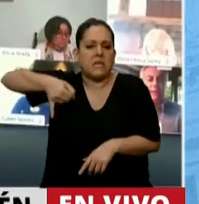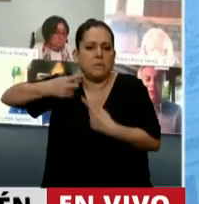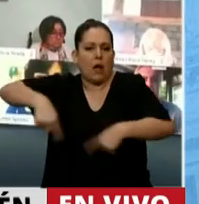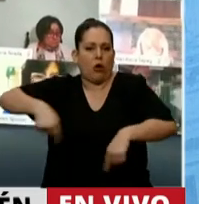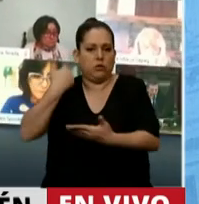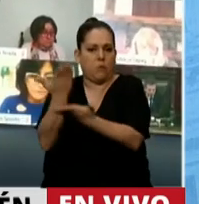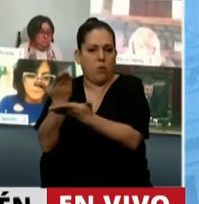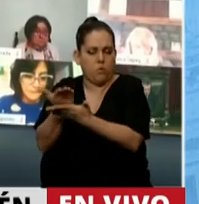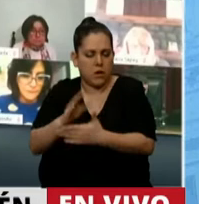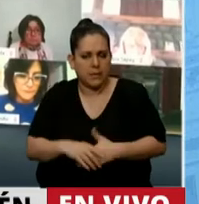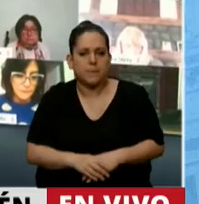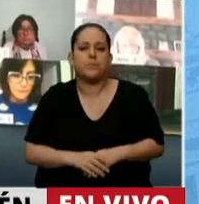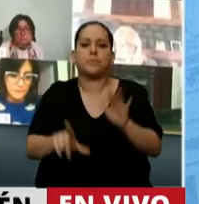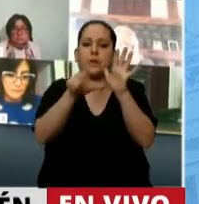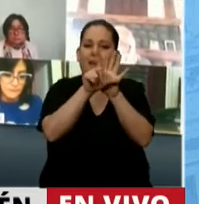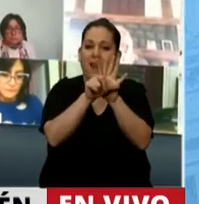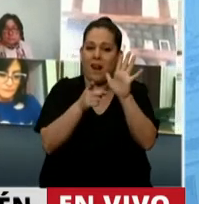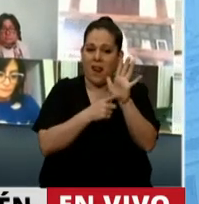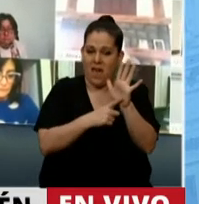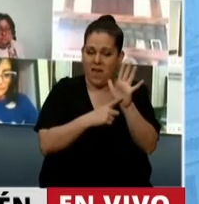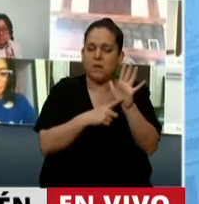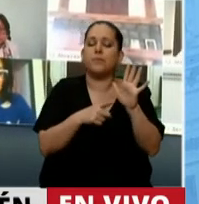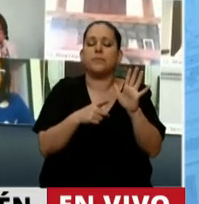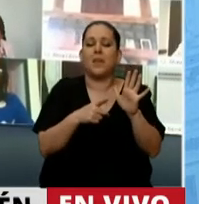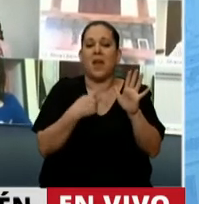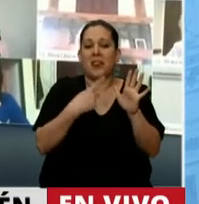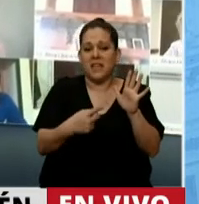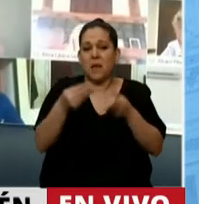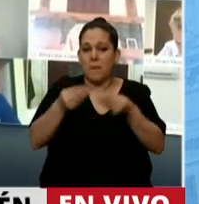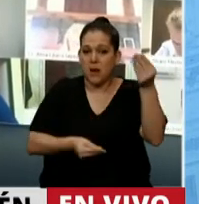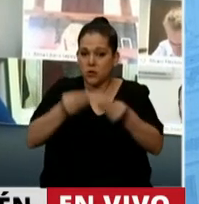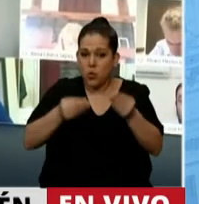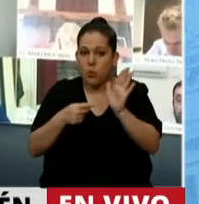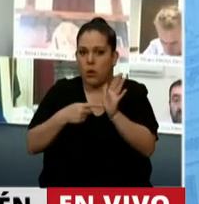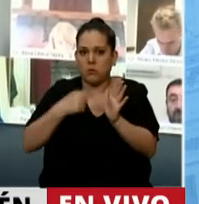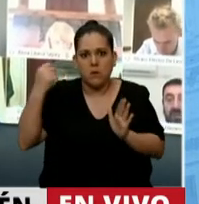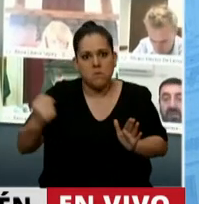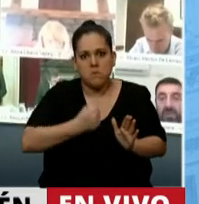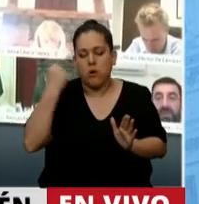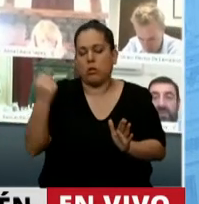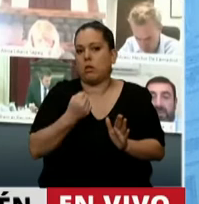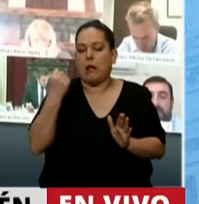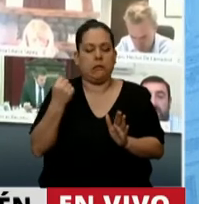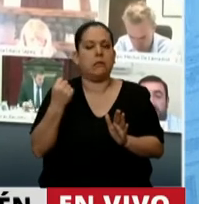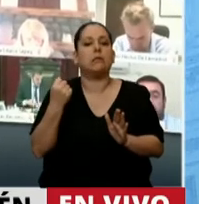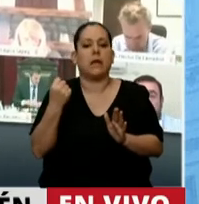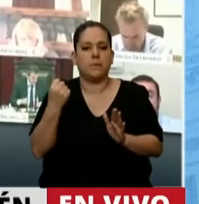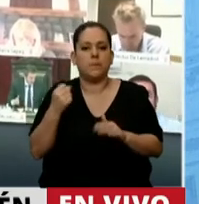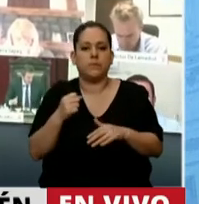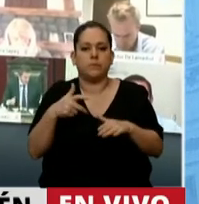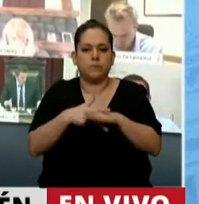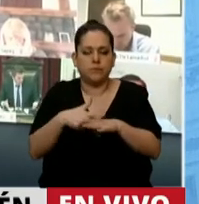acordados y plasmados en la ley de leyes, el presupuesto nacional no solo es importante asumir los compromisos...